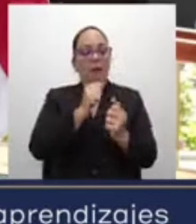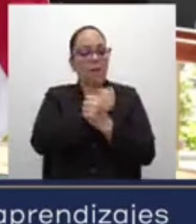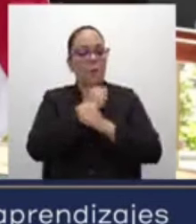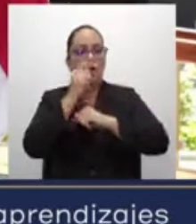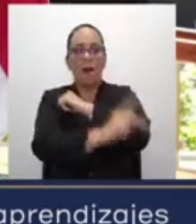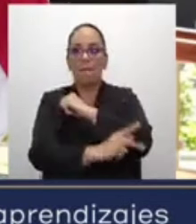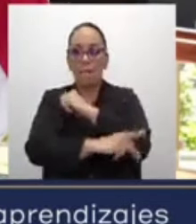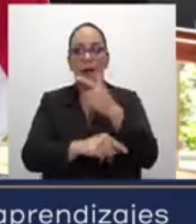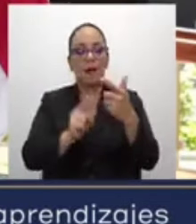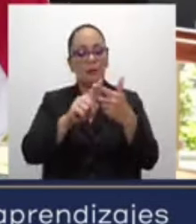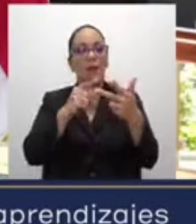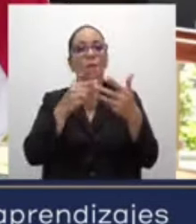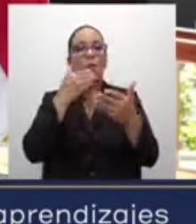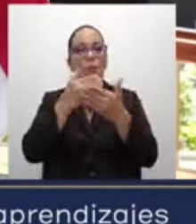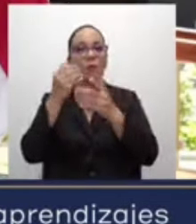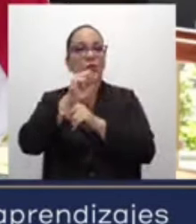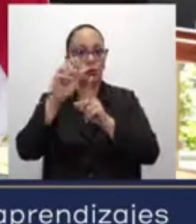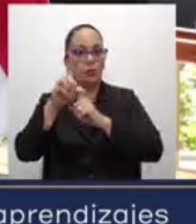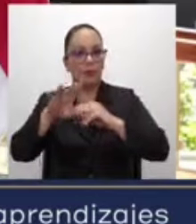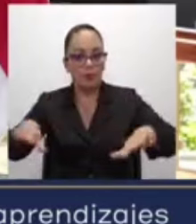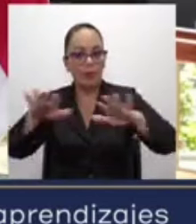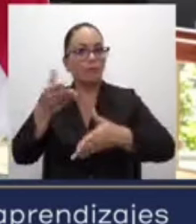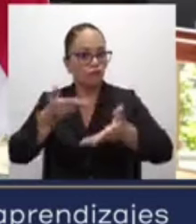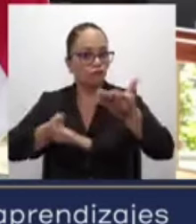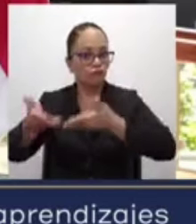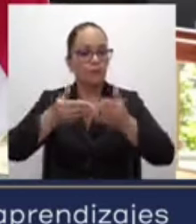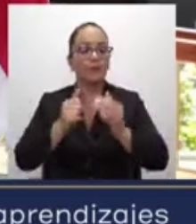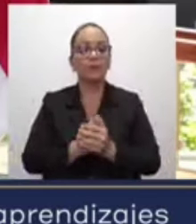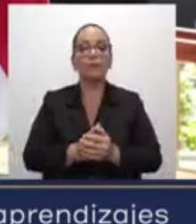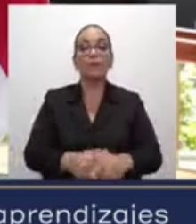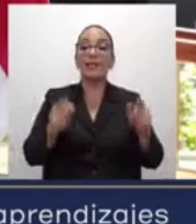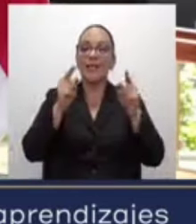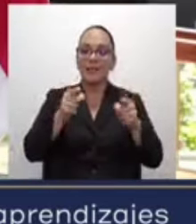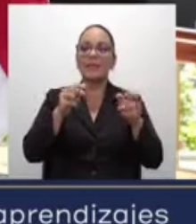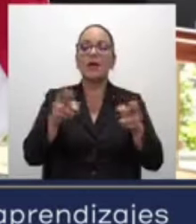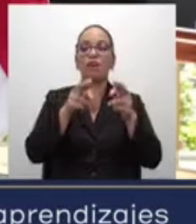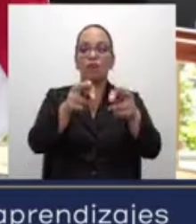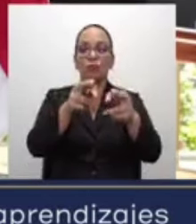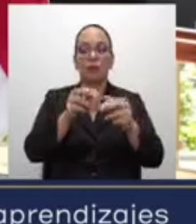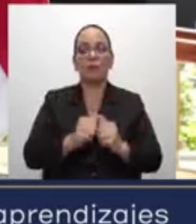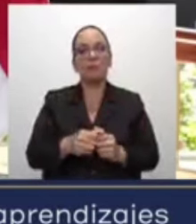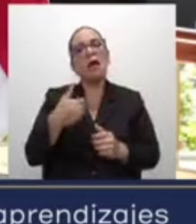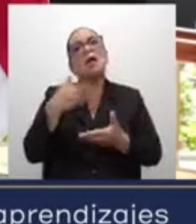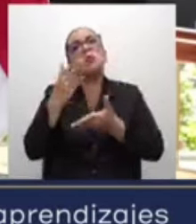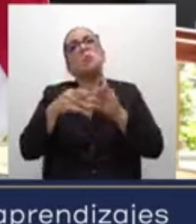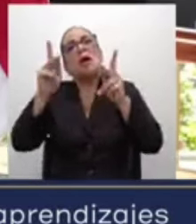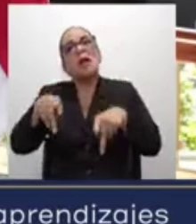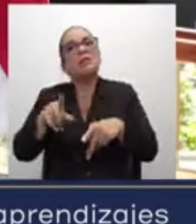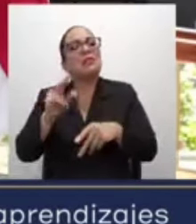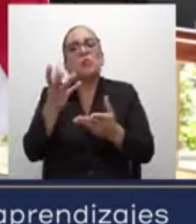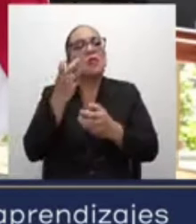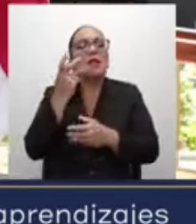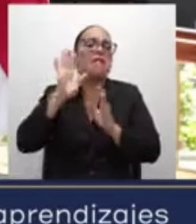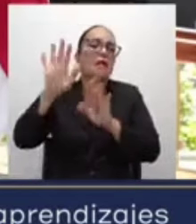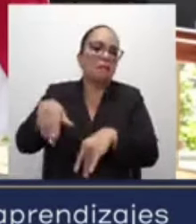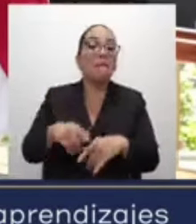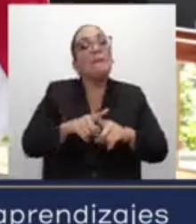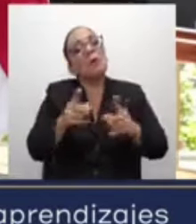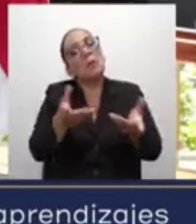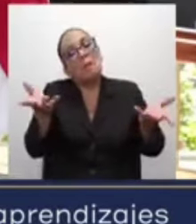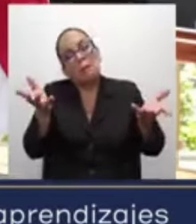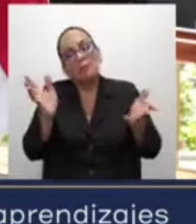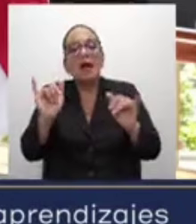miembro de la sociedad. Entonces, esa es la ruta, aunque haya gente que no quiera verla. Pero bueno,